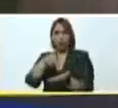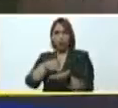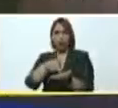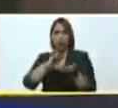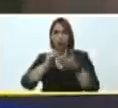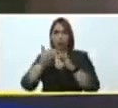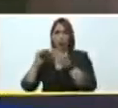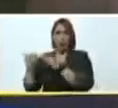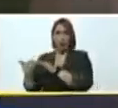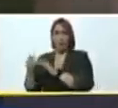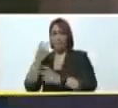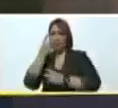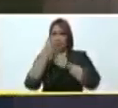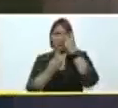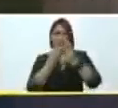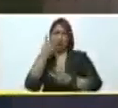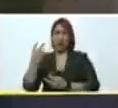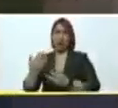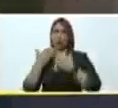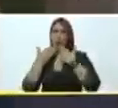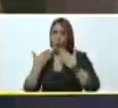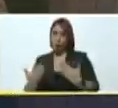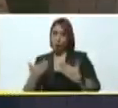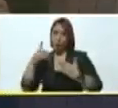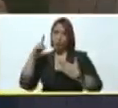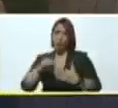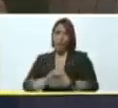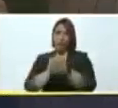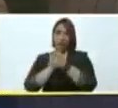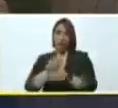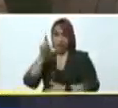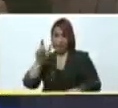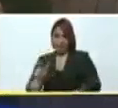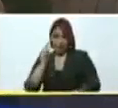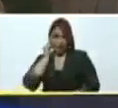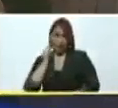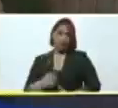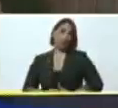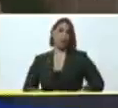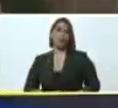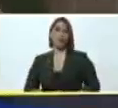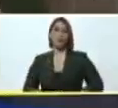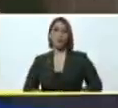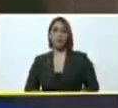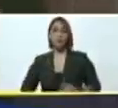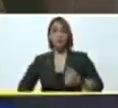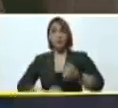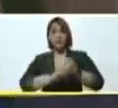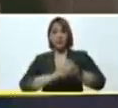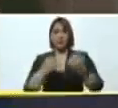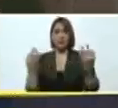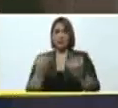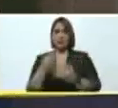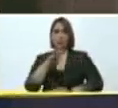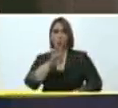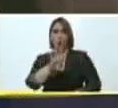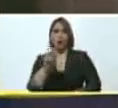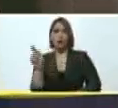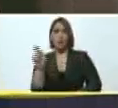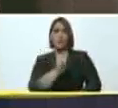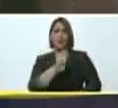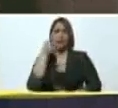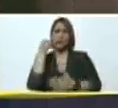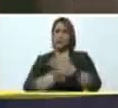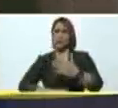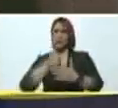comunidad. Le damos las gracias a la compañera Marjorie Moreno que nos ha estado apoyando estos cuatro meses de lucha